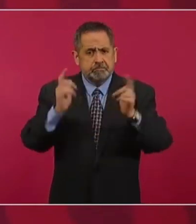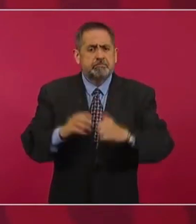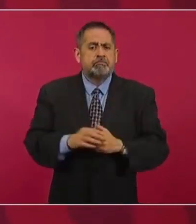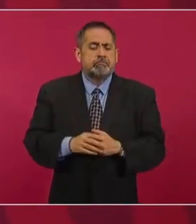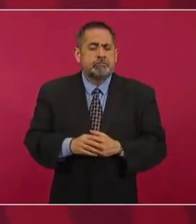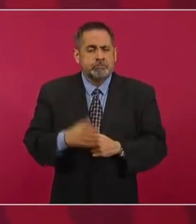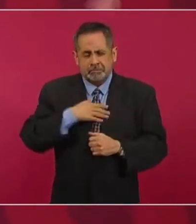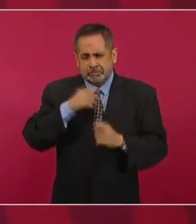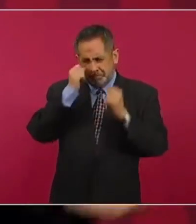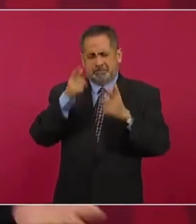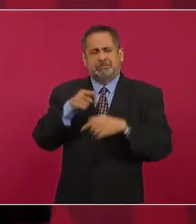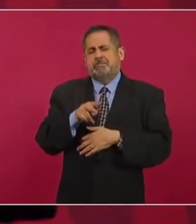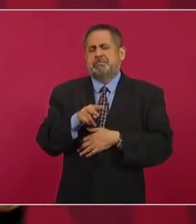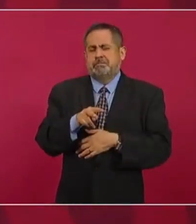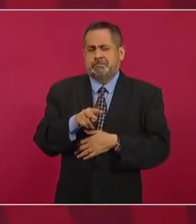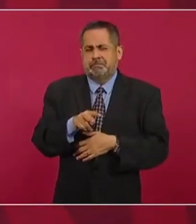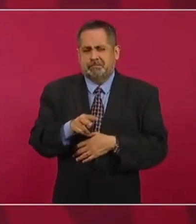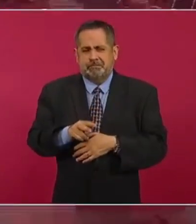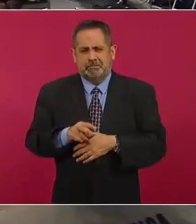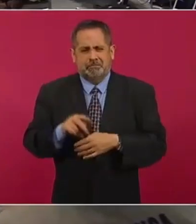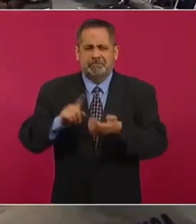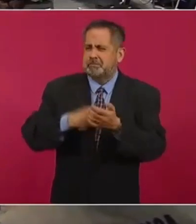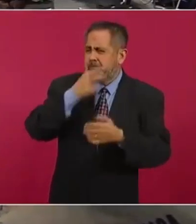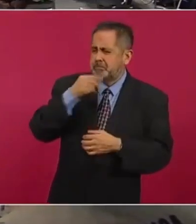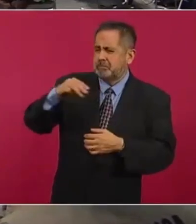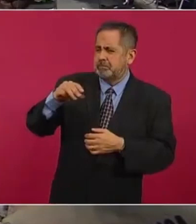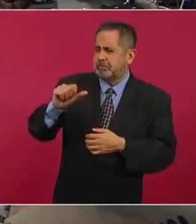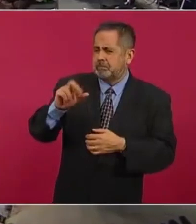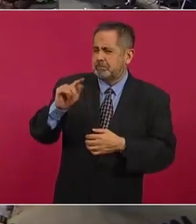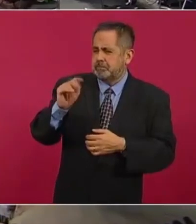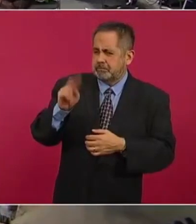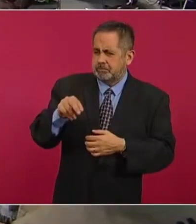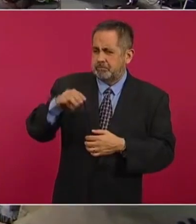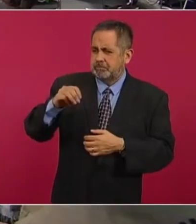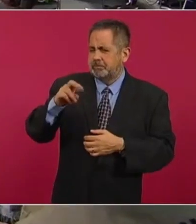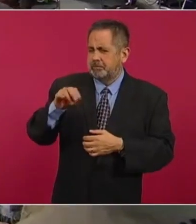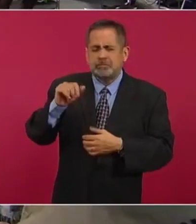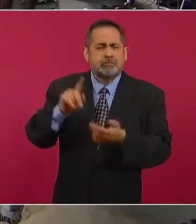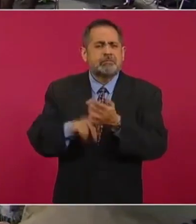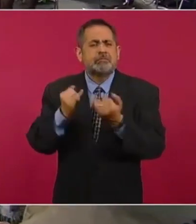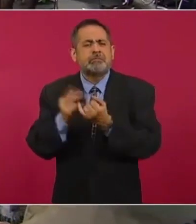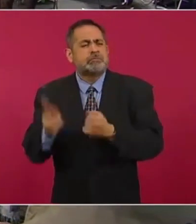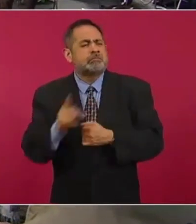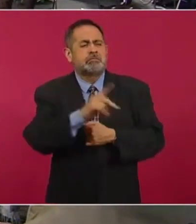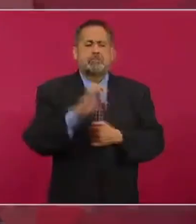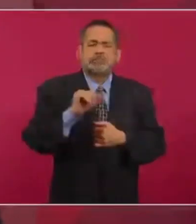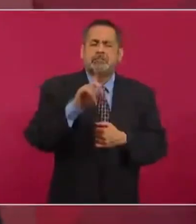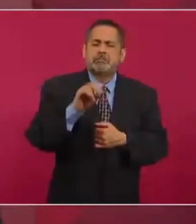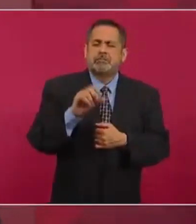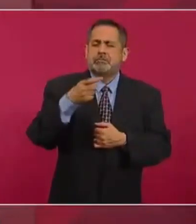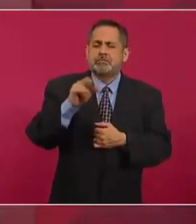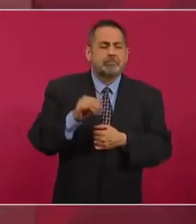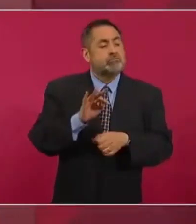A mí me llama la atención porque sale Martín Moreno, por ejemplo, como Claudio, es González, y se va a defender